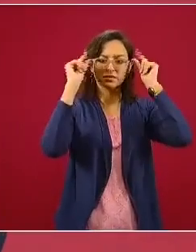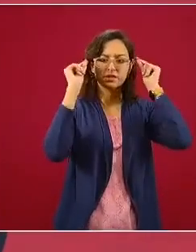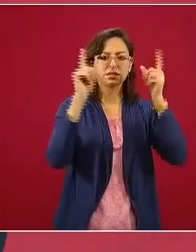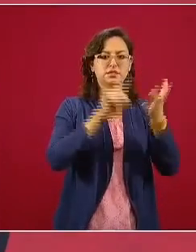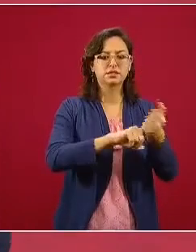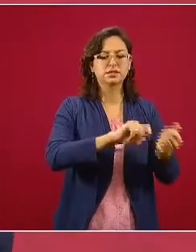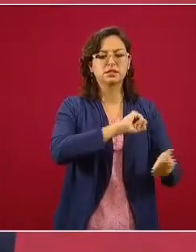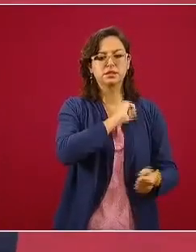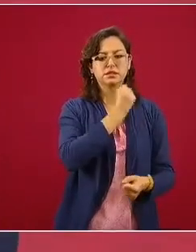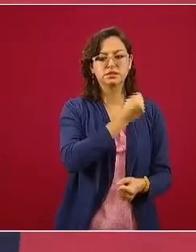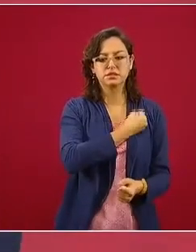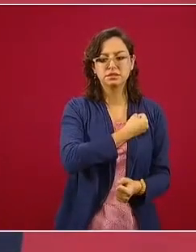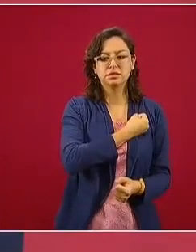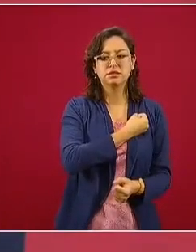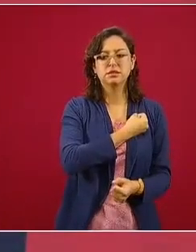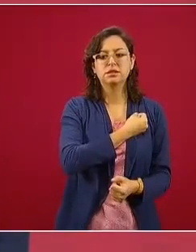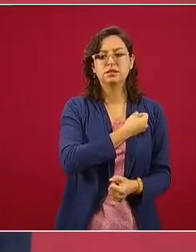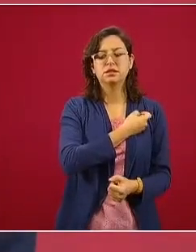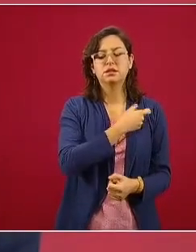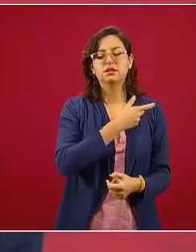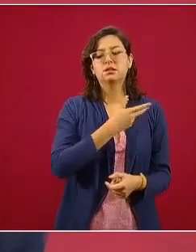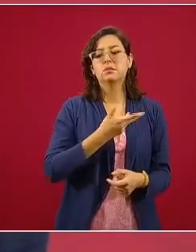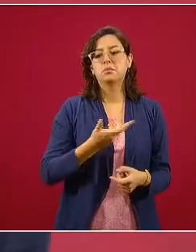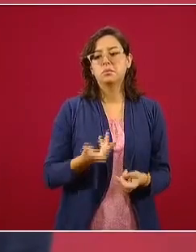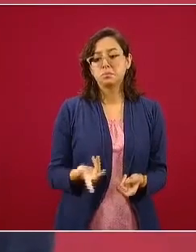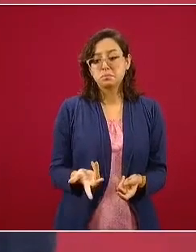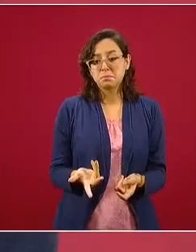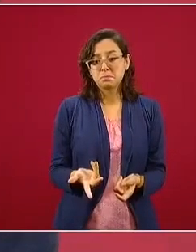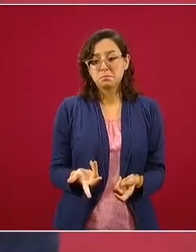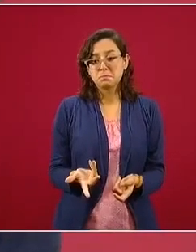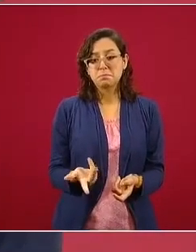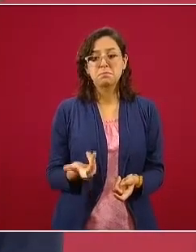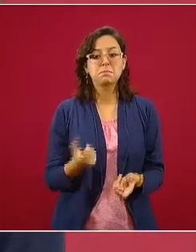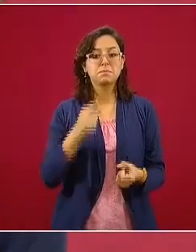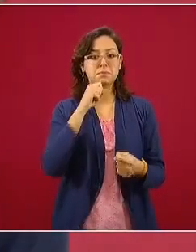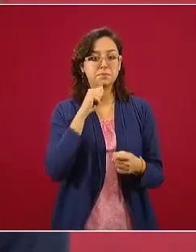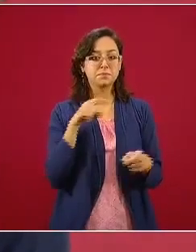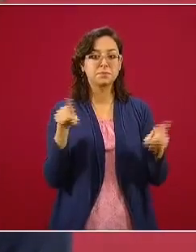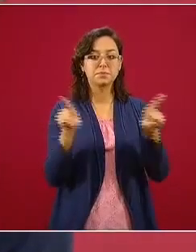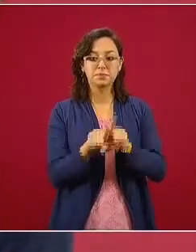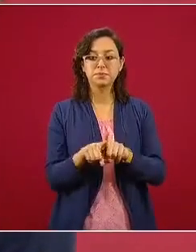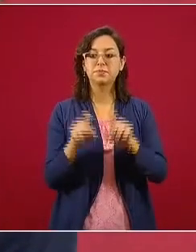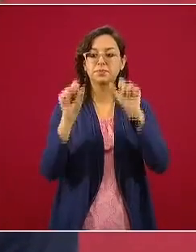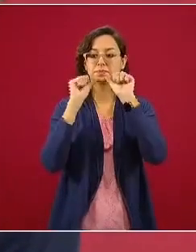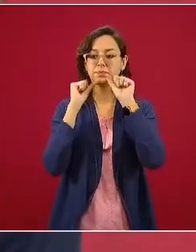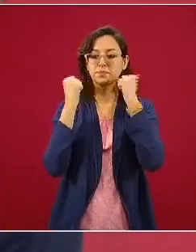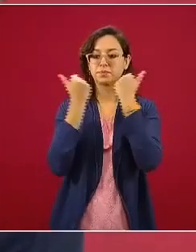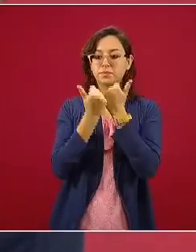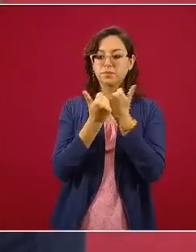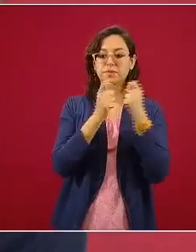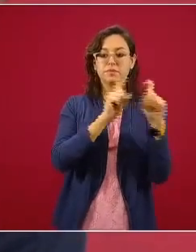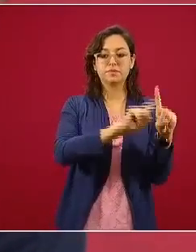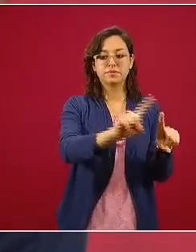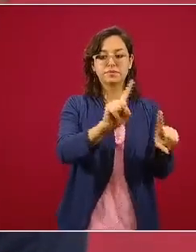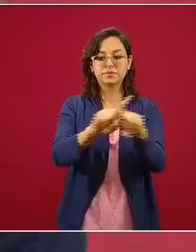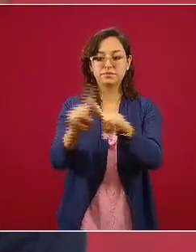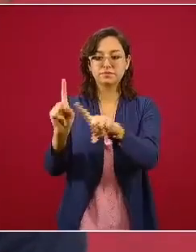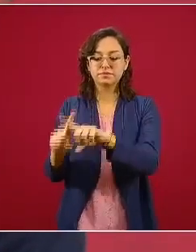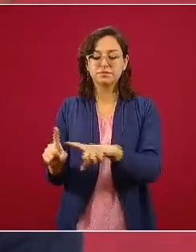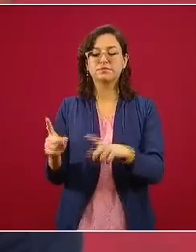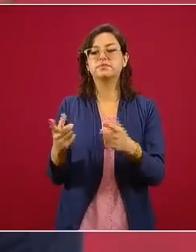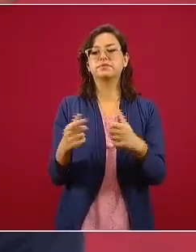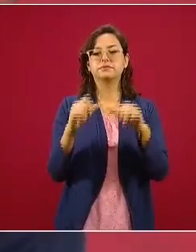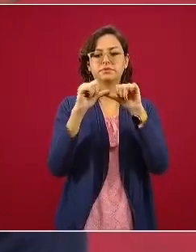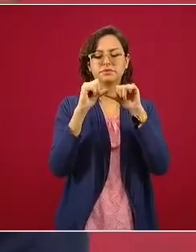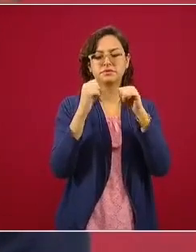y también en las asociaciones nacionales civiles, sociales,